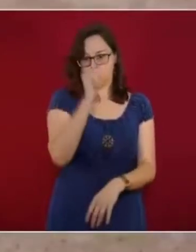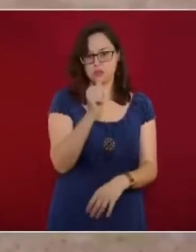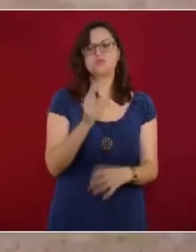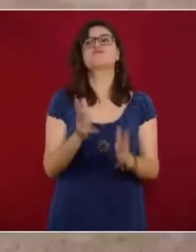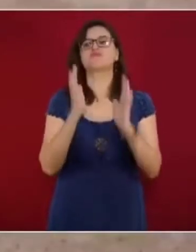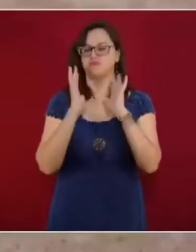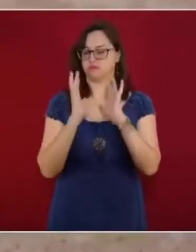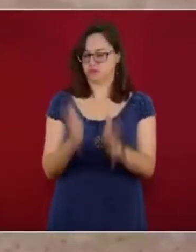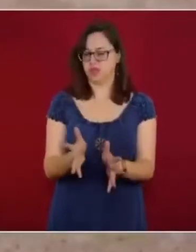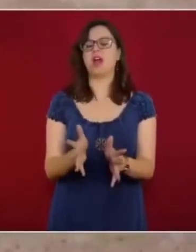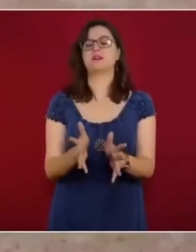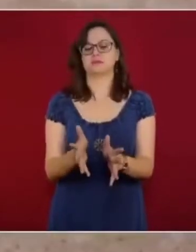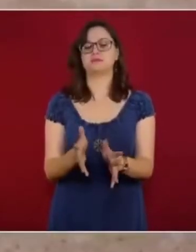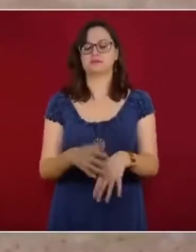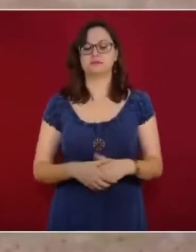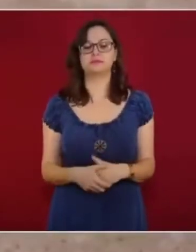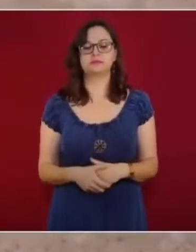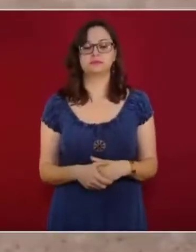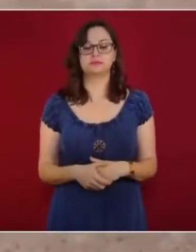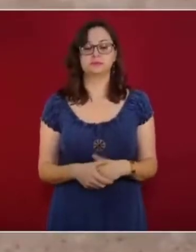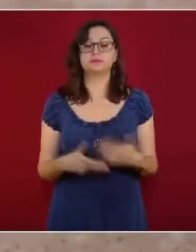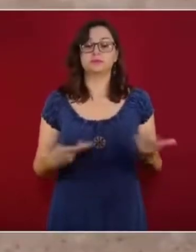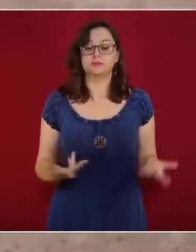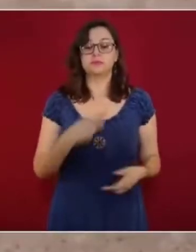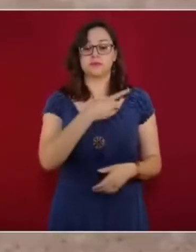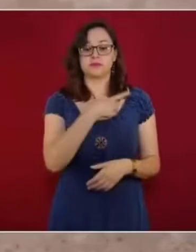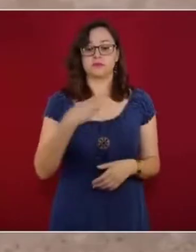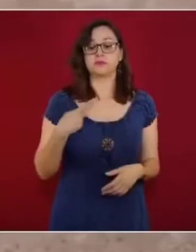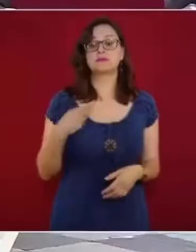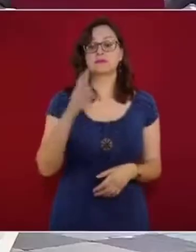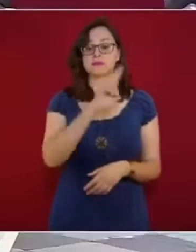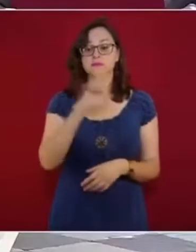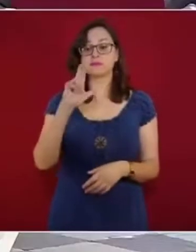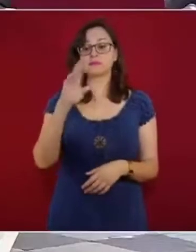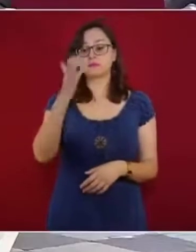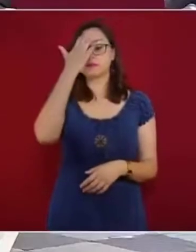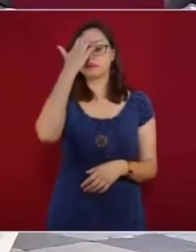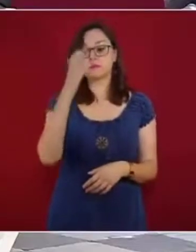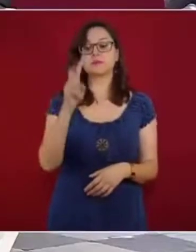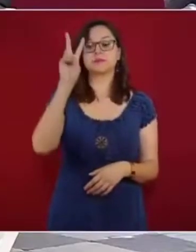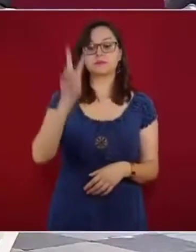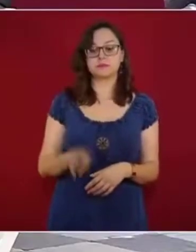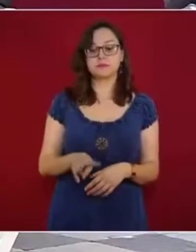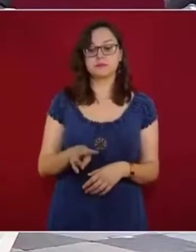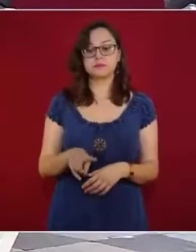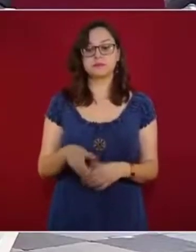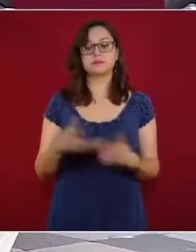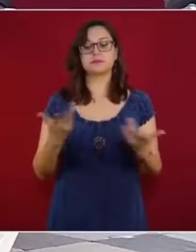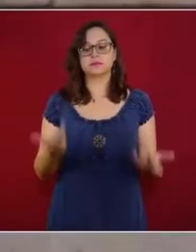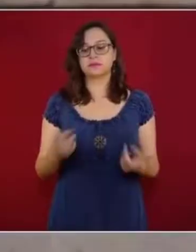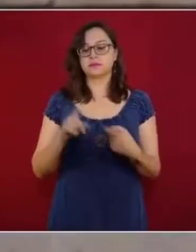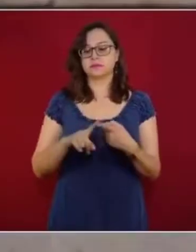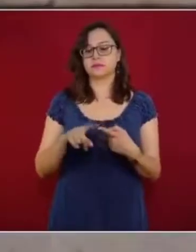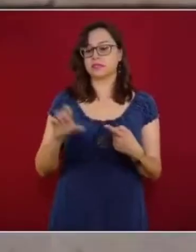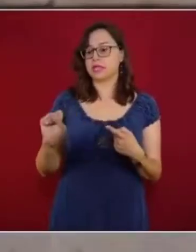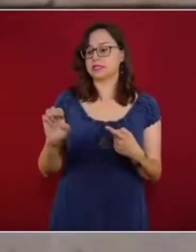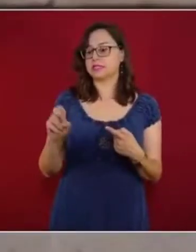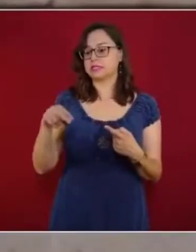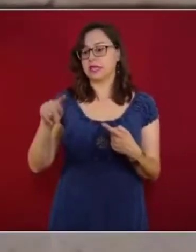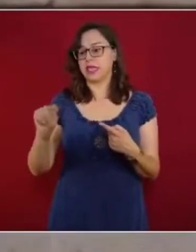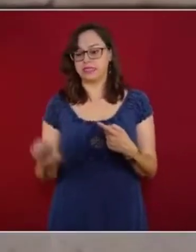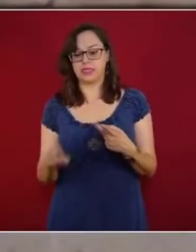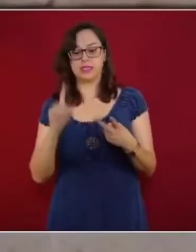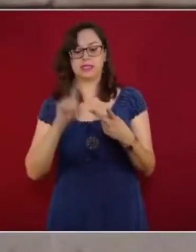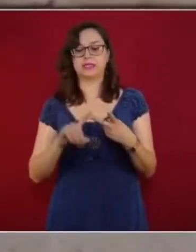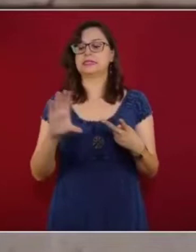Por lo que hago un reconocimiento muy especial y también mi agradecimiento a nuestros compañeros del CENTE y de la CENTE